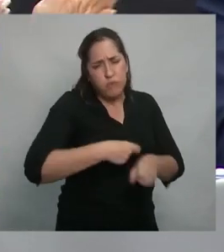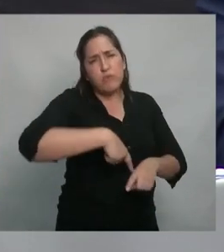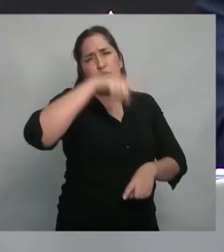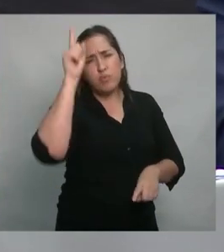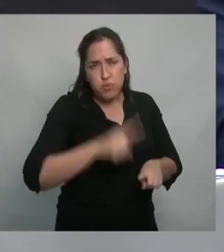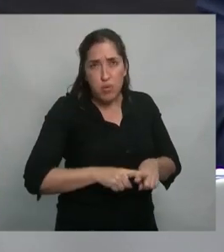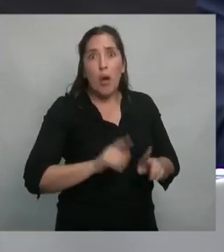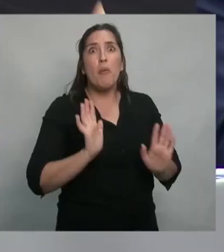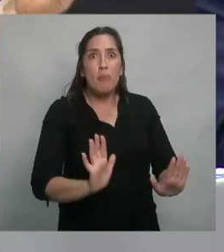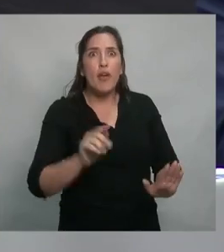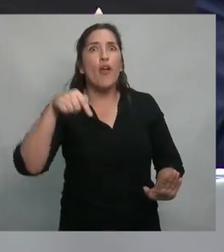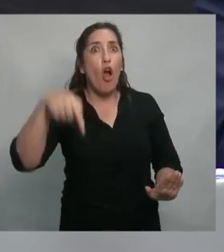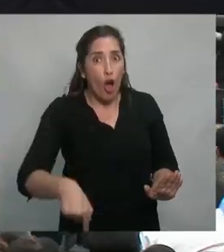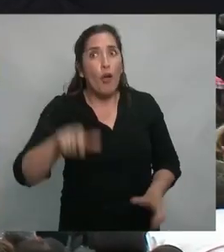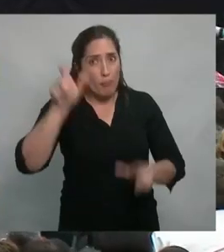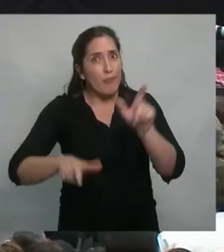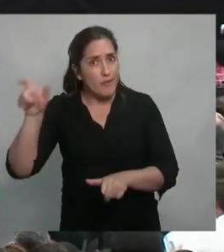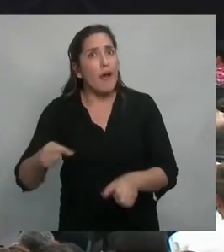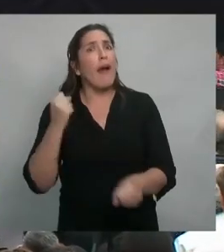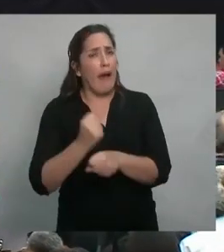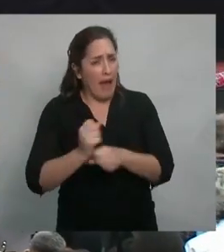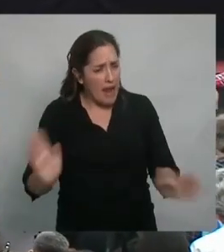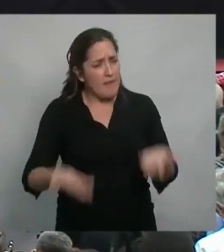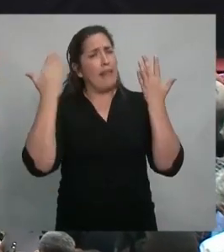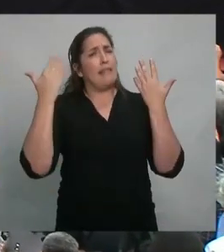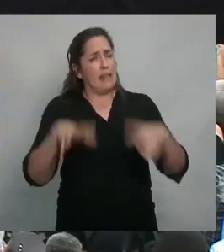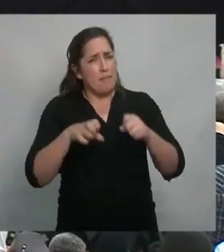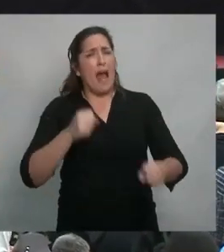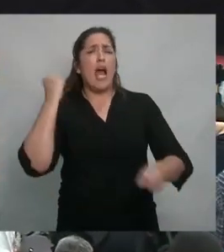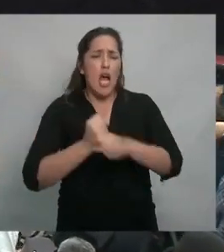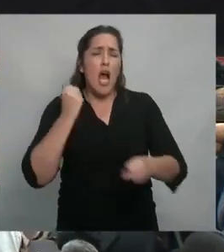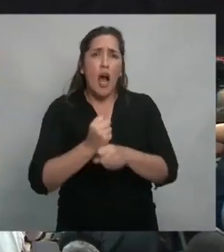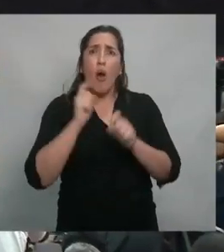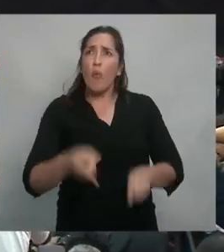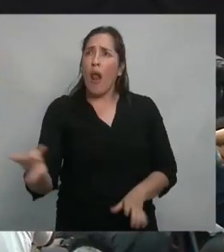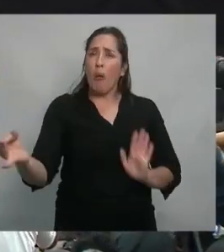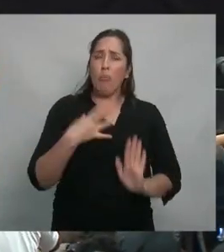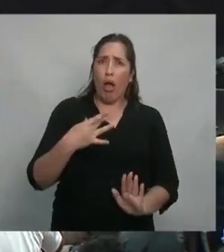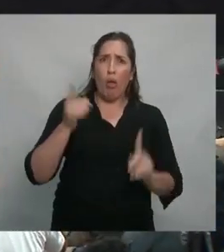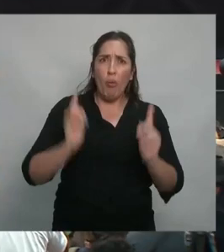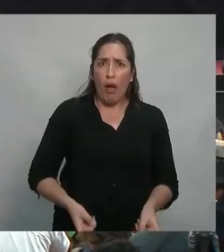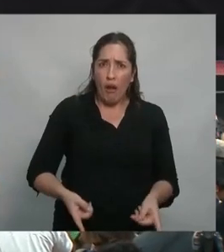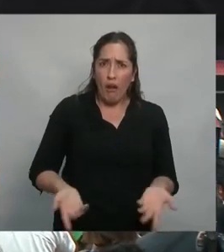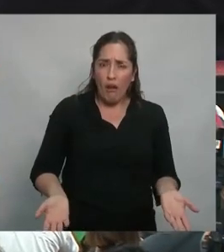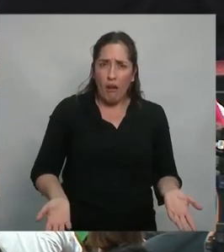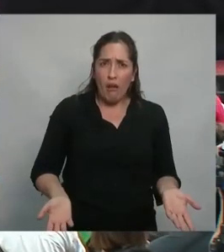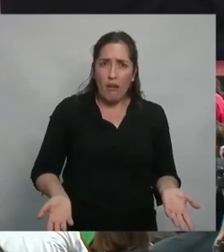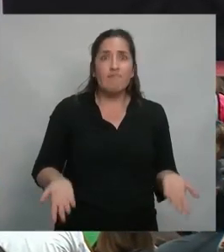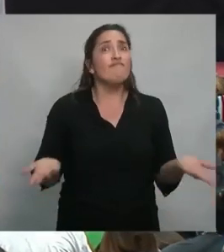hay mucha gente que hoy se levanta temprano, se acuesta tarde, es trabajo y lo perdió igual el trabajo. Quiere decir que entonces,